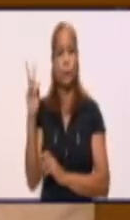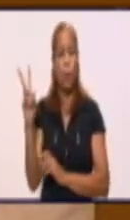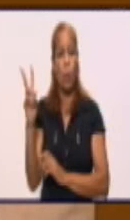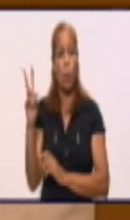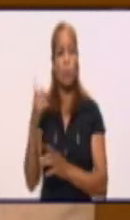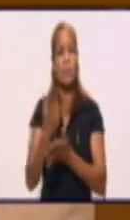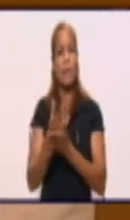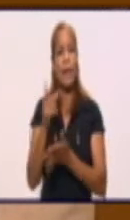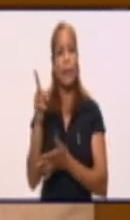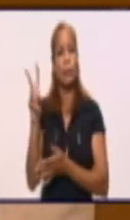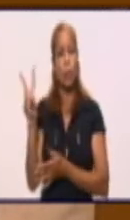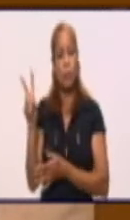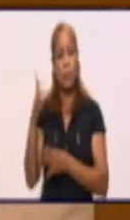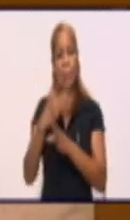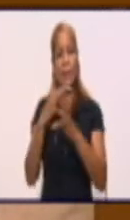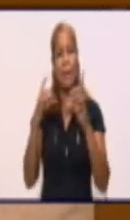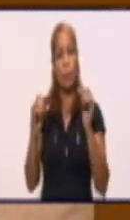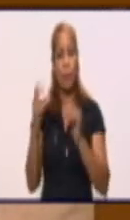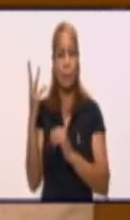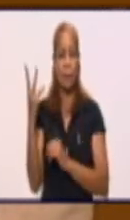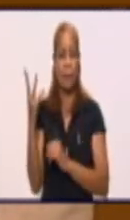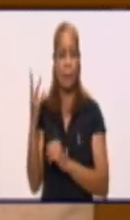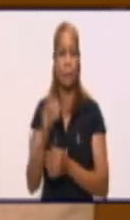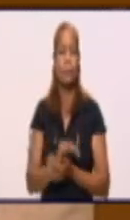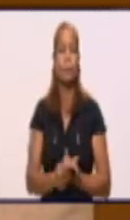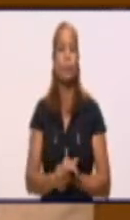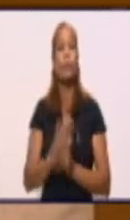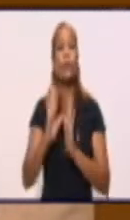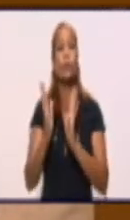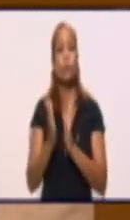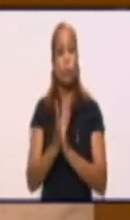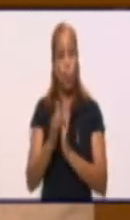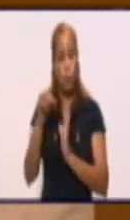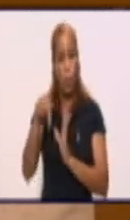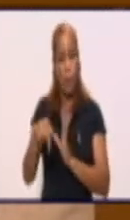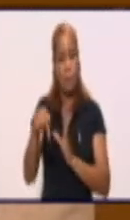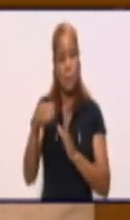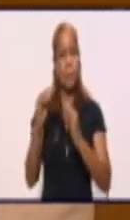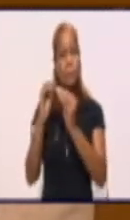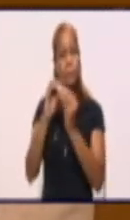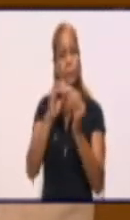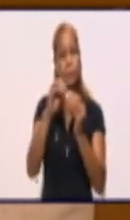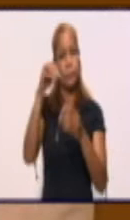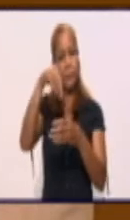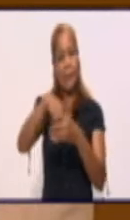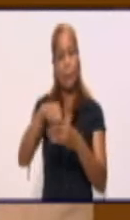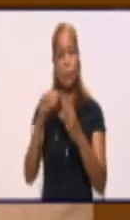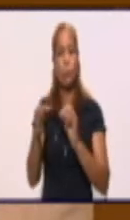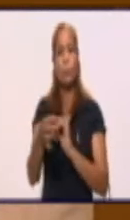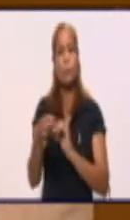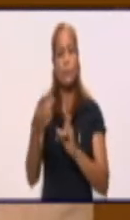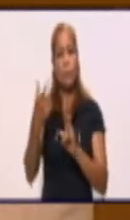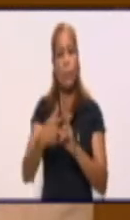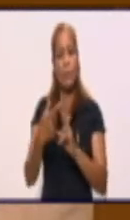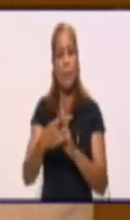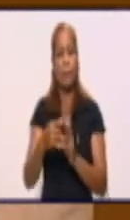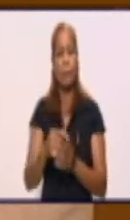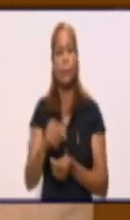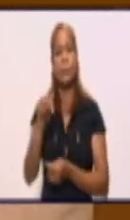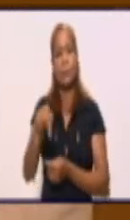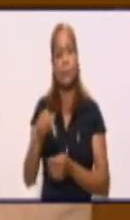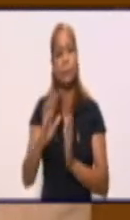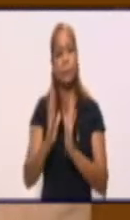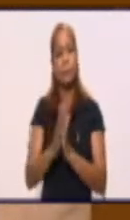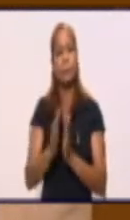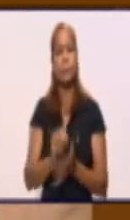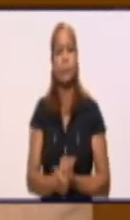Medialuna 3, para una cifra de 192, todos pertenecientes a la transmisión autóctona. Es decir, que no hay ningún caso